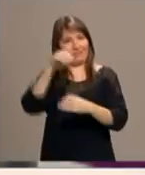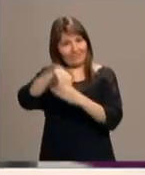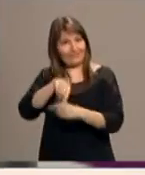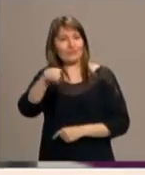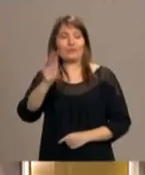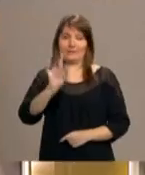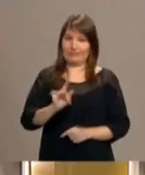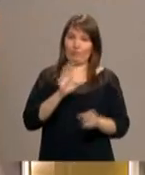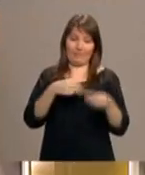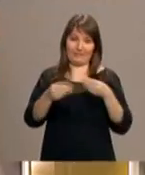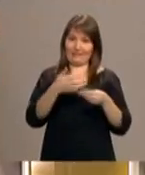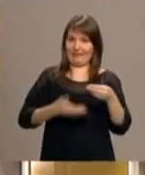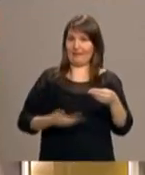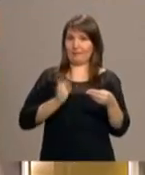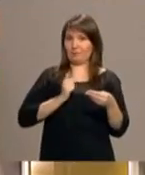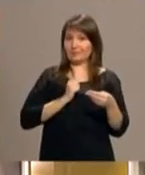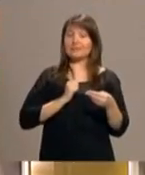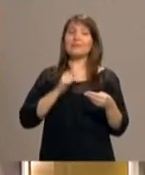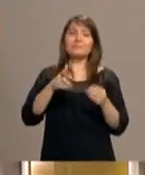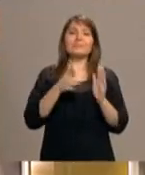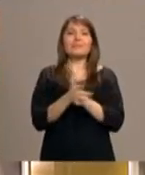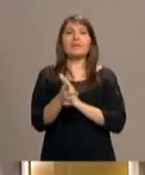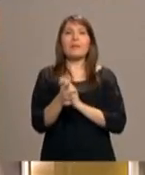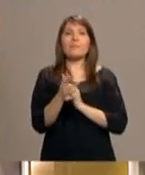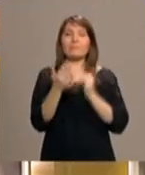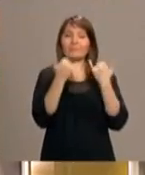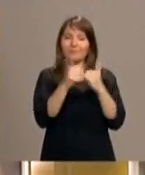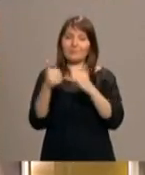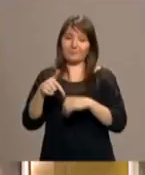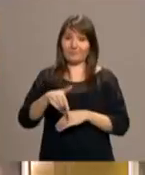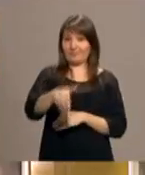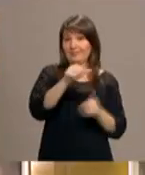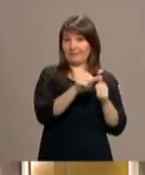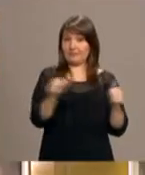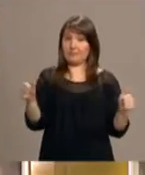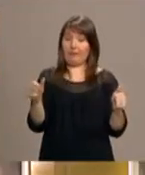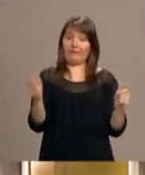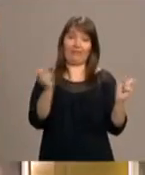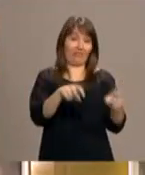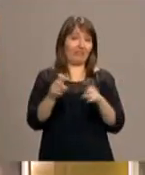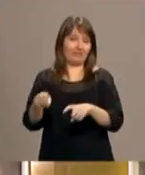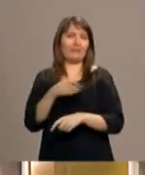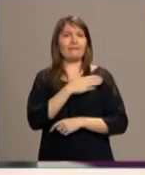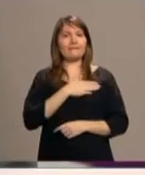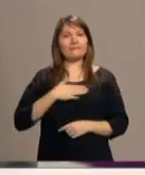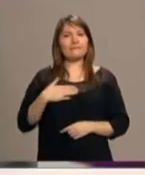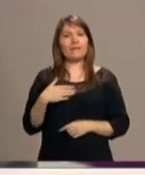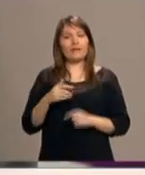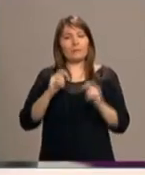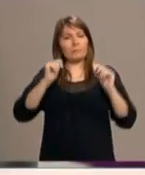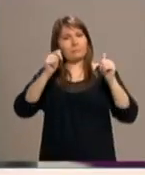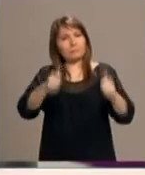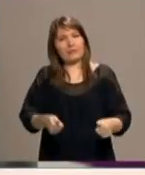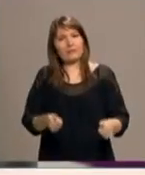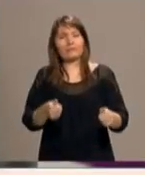Pero los actos son también importantes y lo que caracteriza a los actos de esta semana en Madrid es que hemos querido empezar el acto